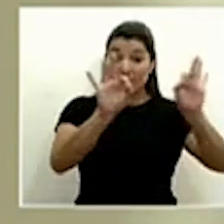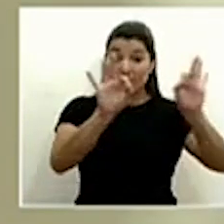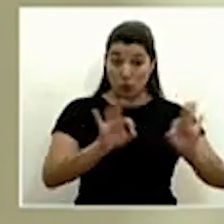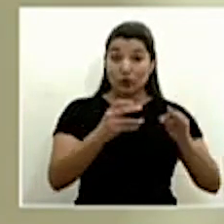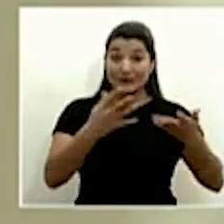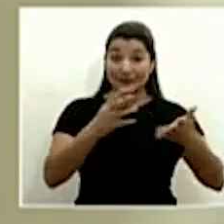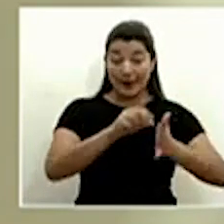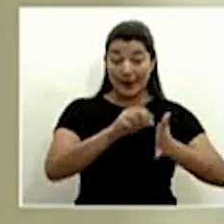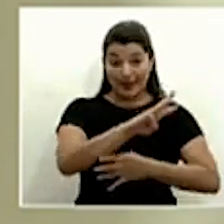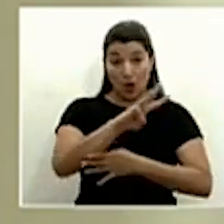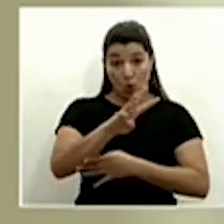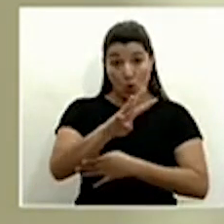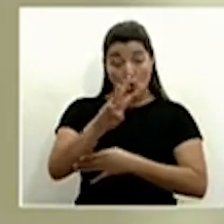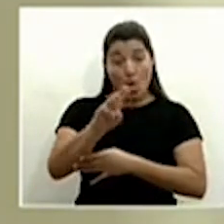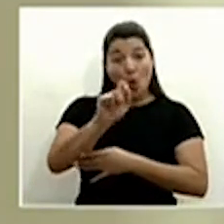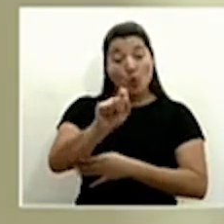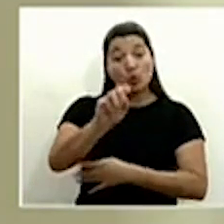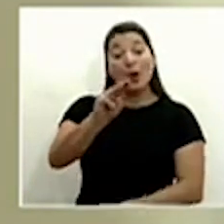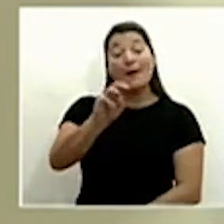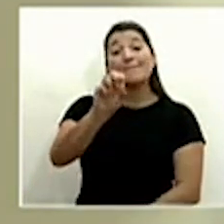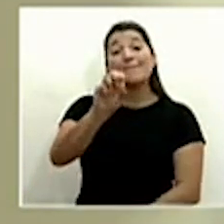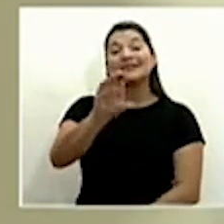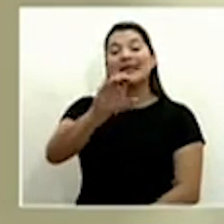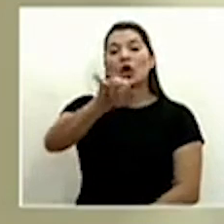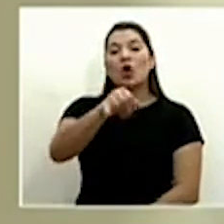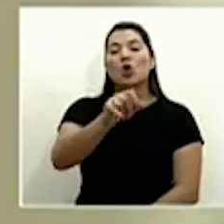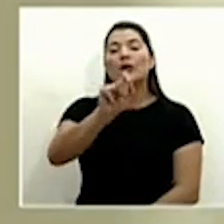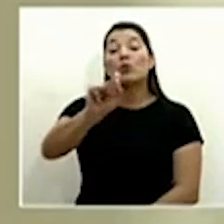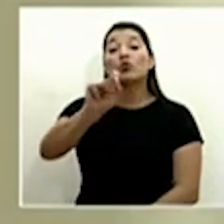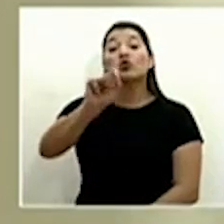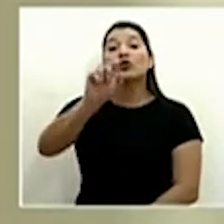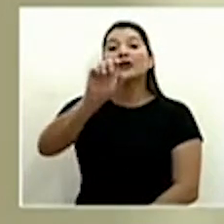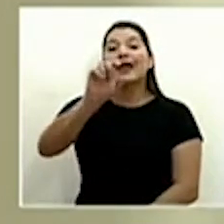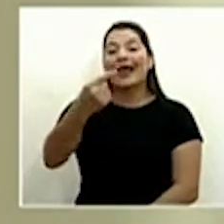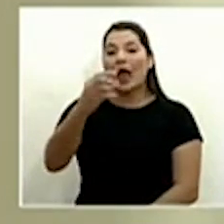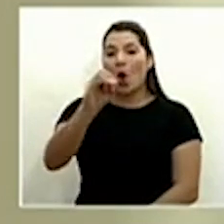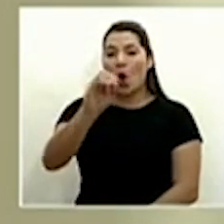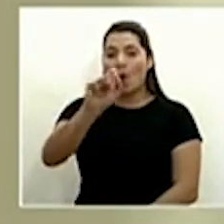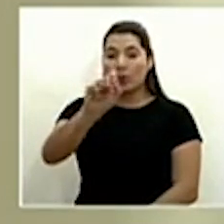.mcj.go.cr